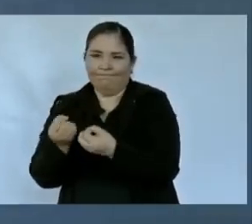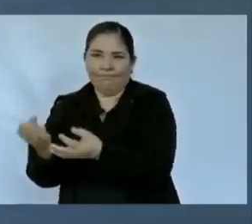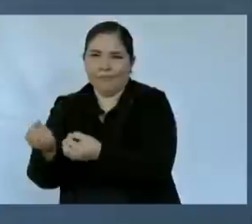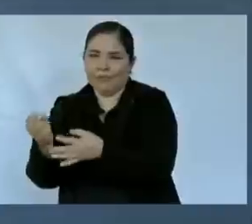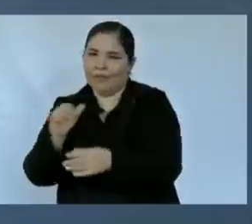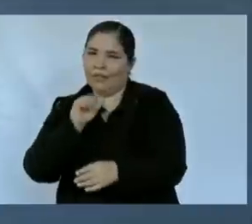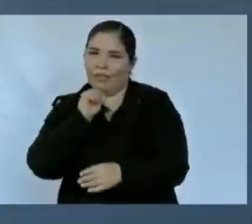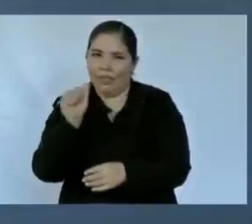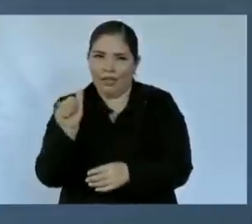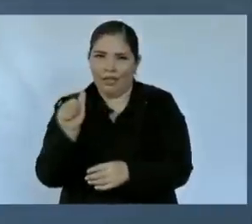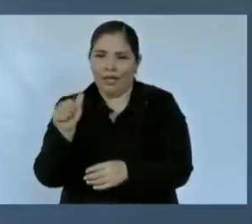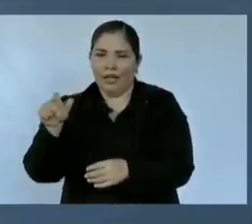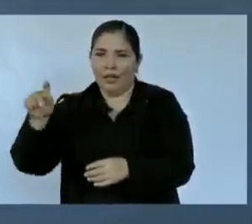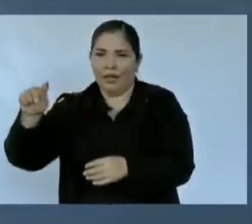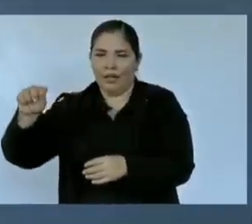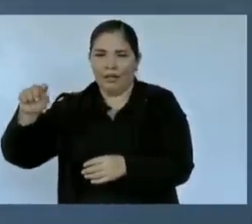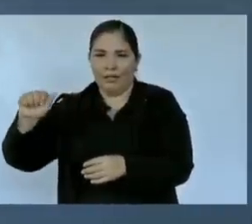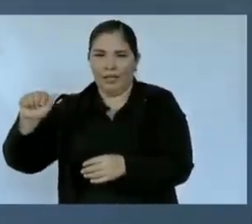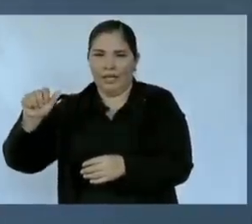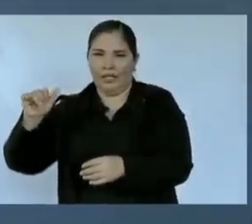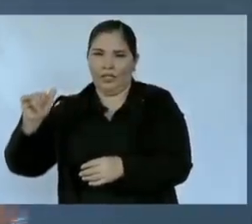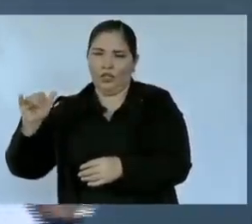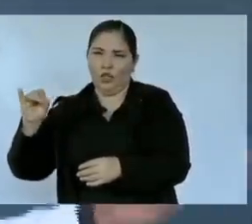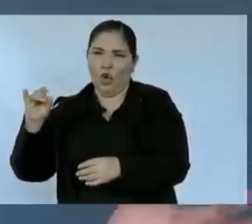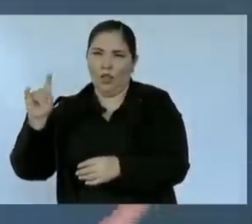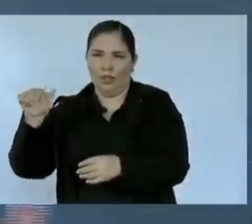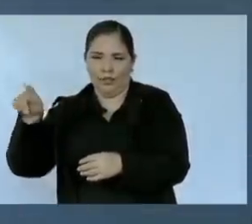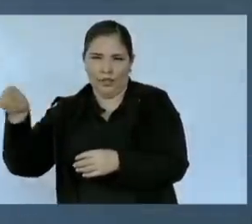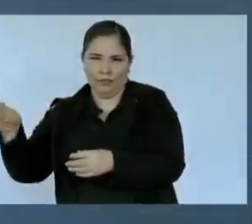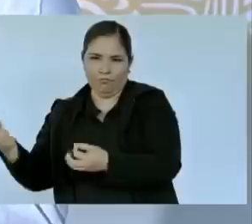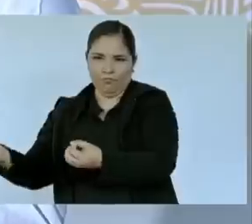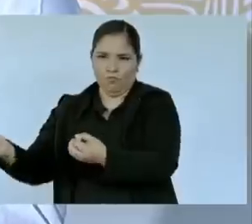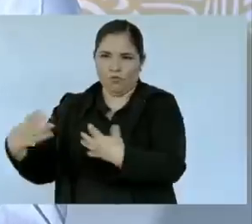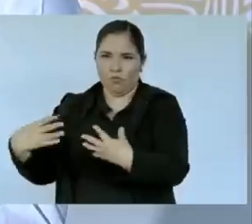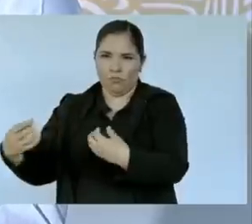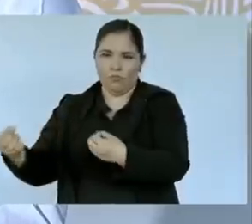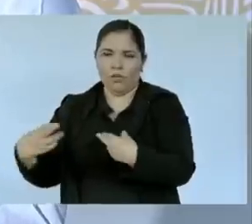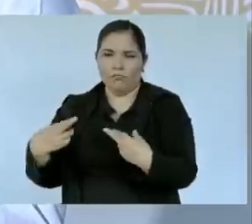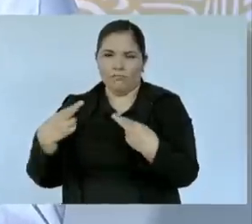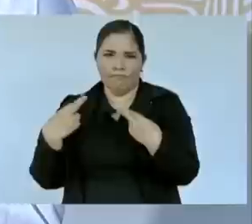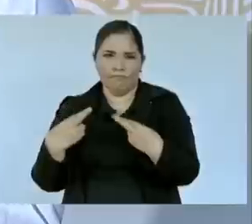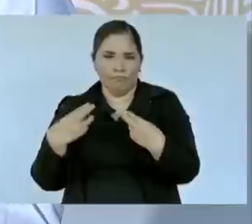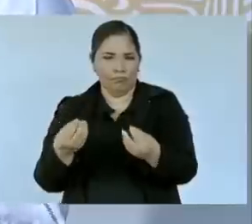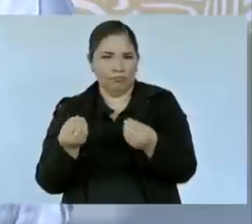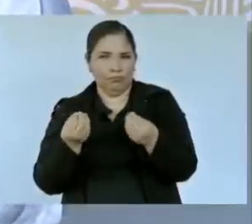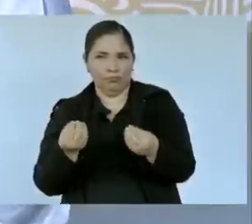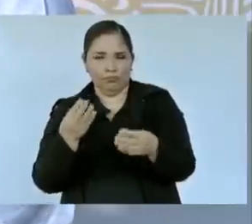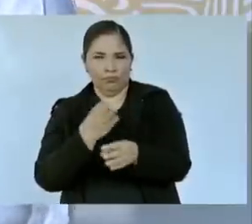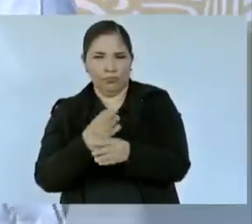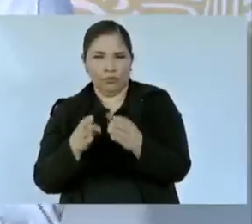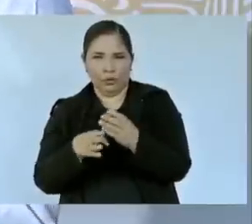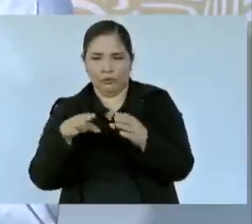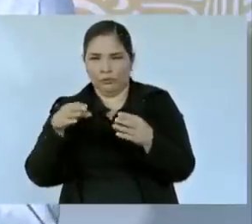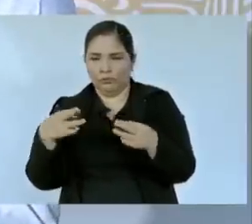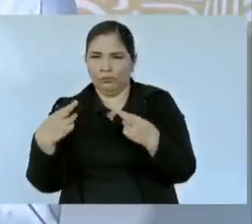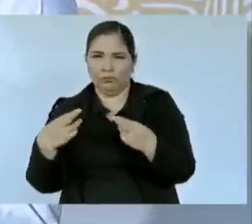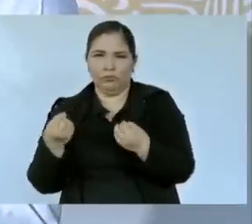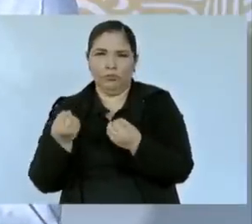aportado muchas riquezas a la nación.